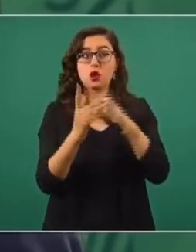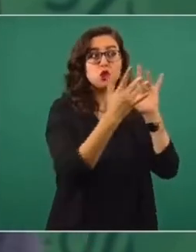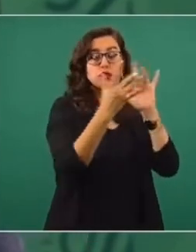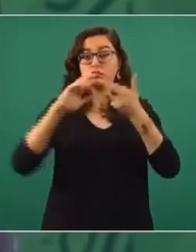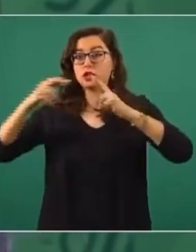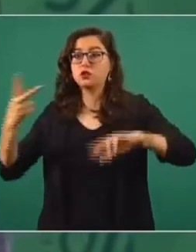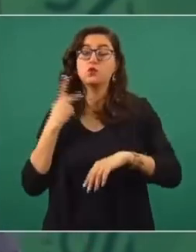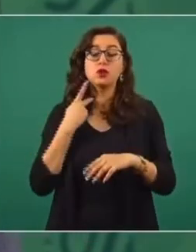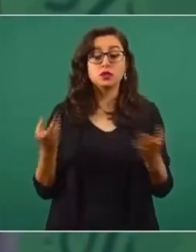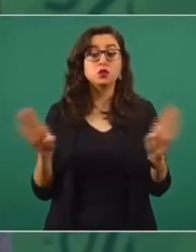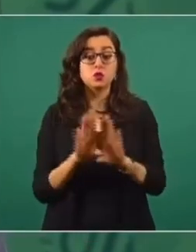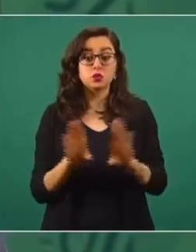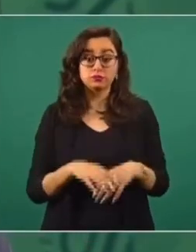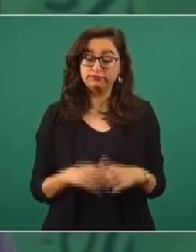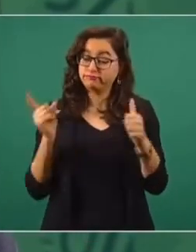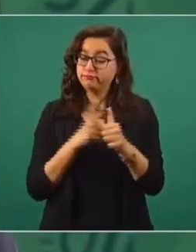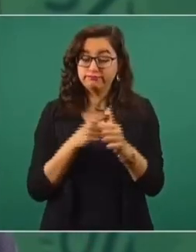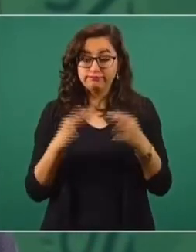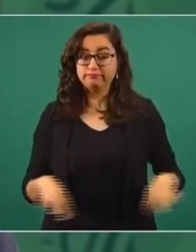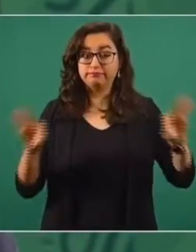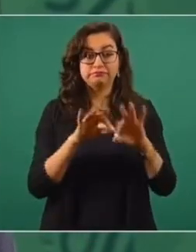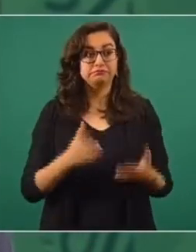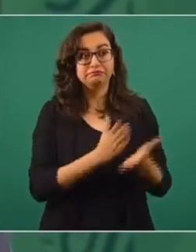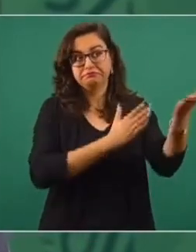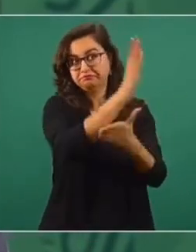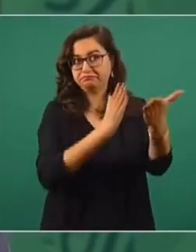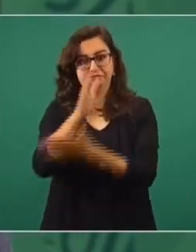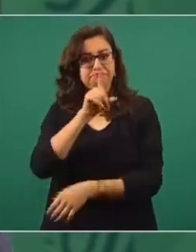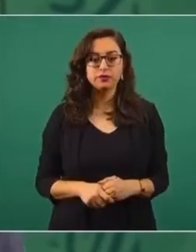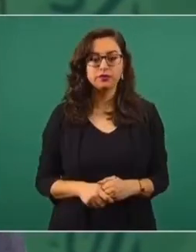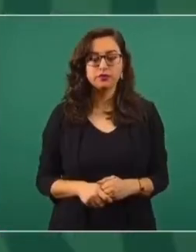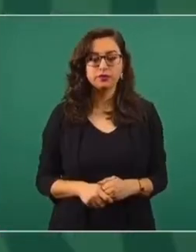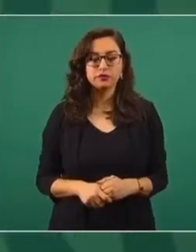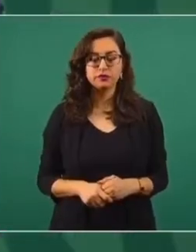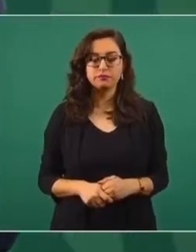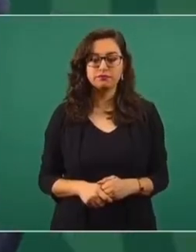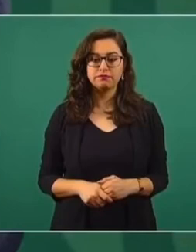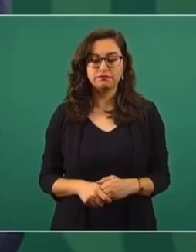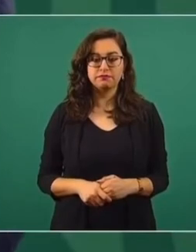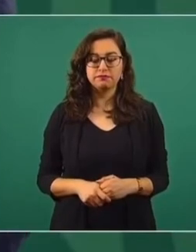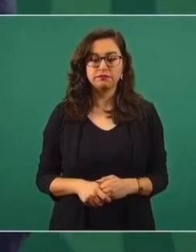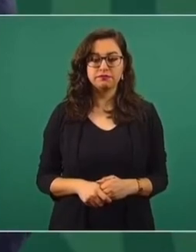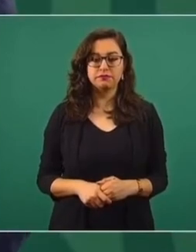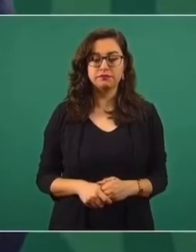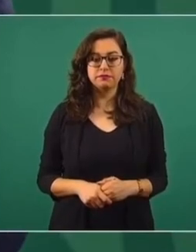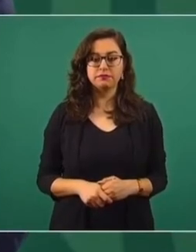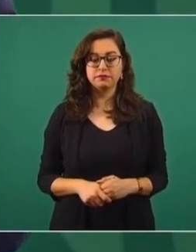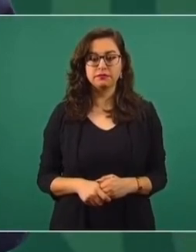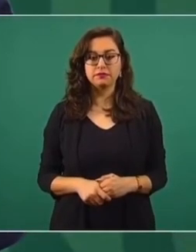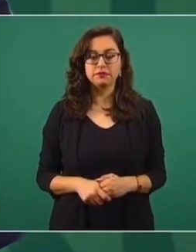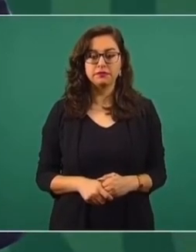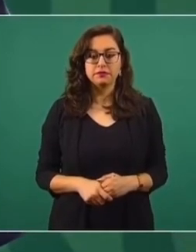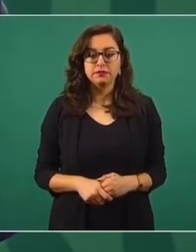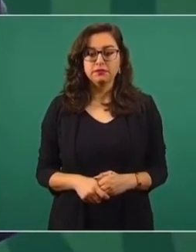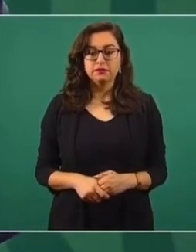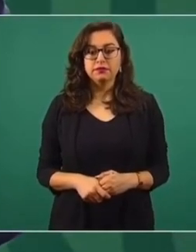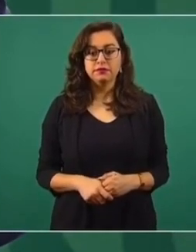Y dentro de los principios está el de la no intervención y el la autodeterminación de los pueblos. Entonces, ellos opinan que